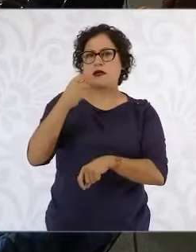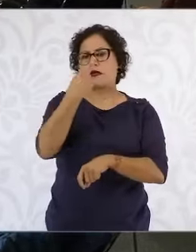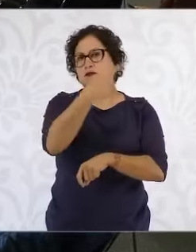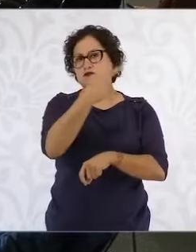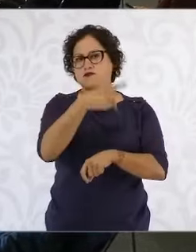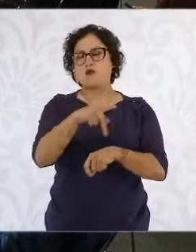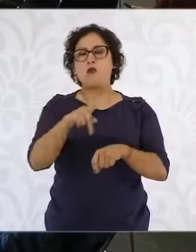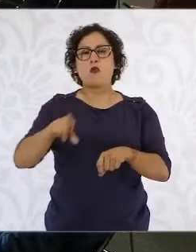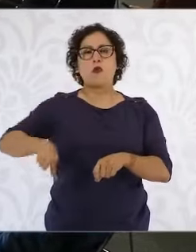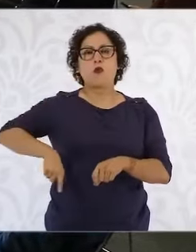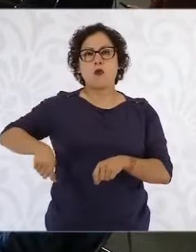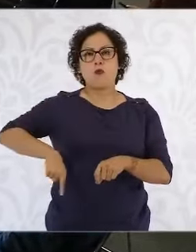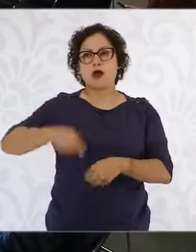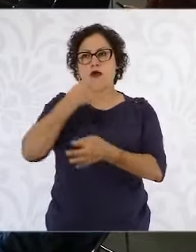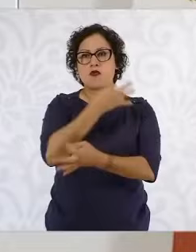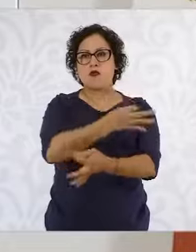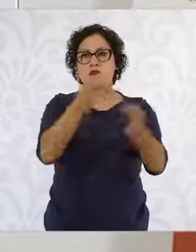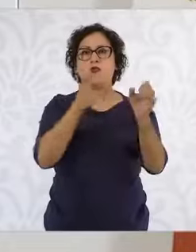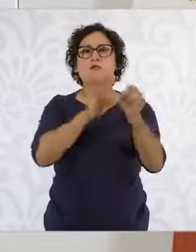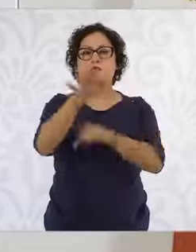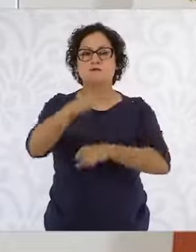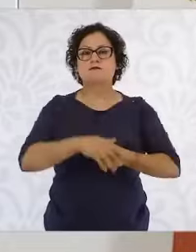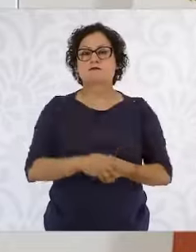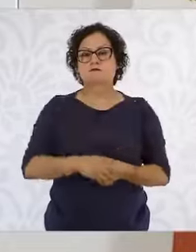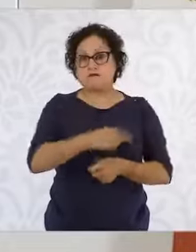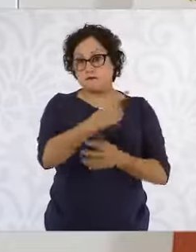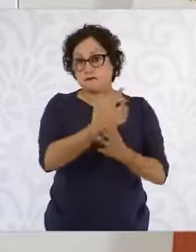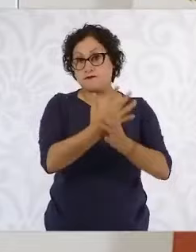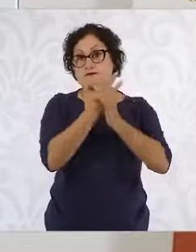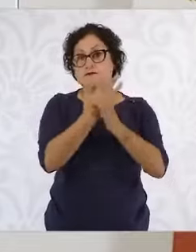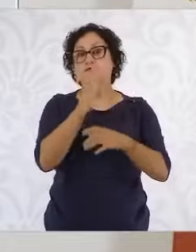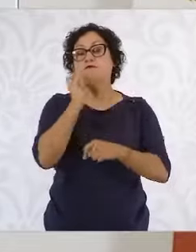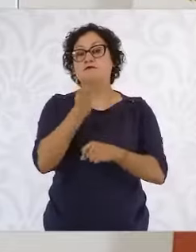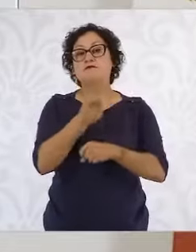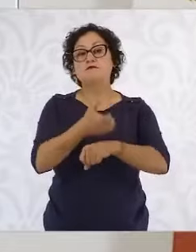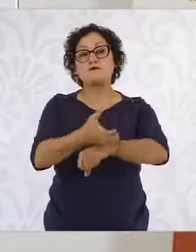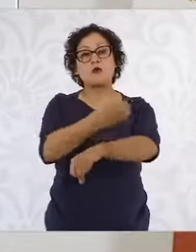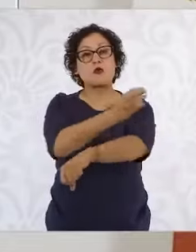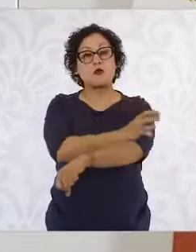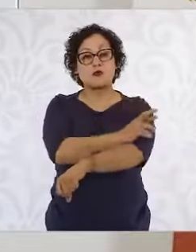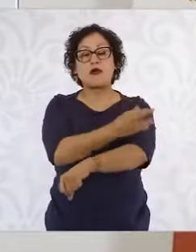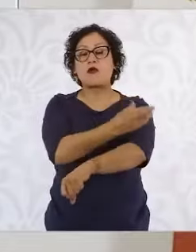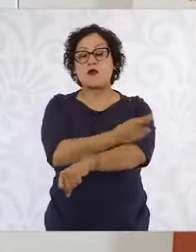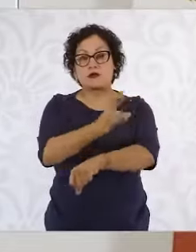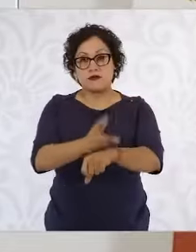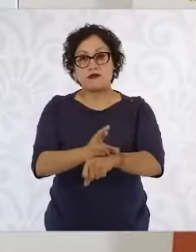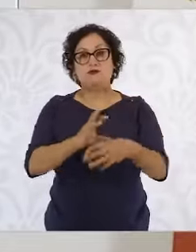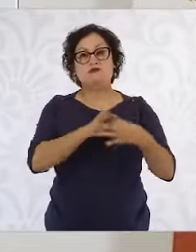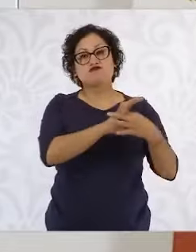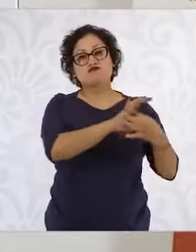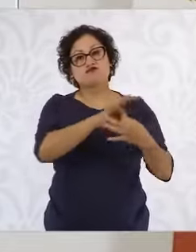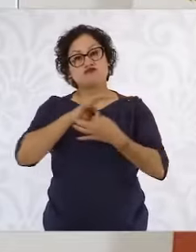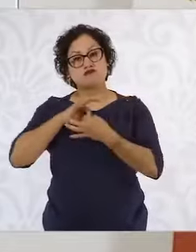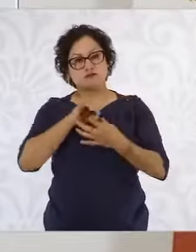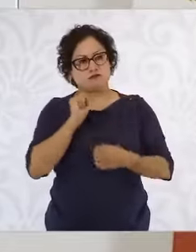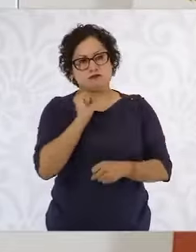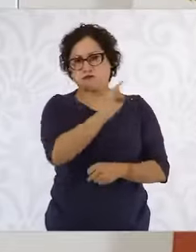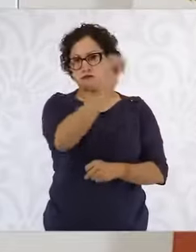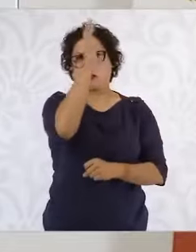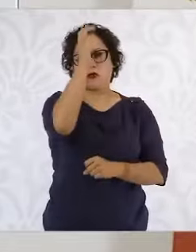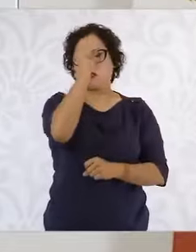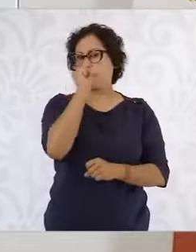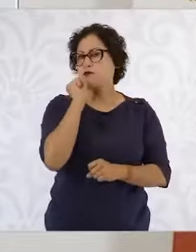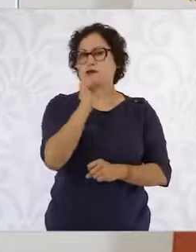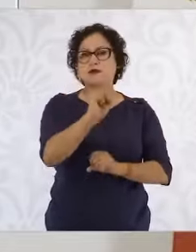Lo que dice el vocero es que tiene que haber coordinación y en eso estamos totalmente de acuerdo. Ni siquiera hace una